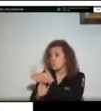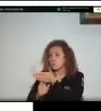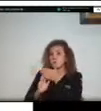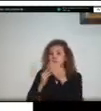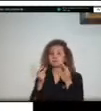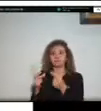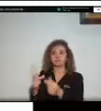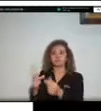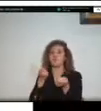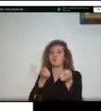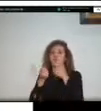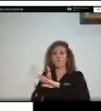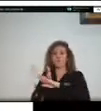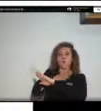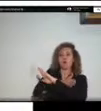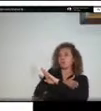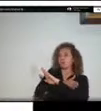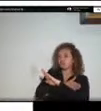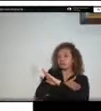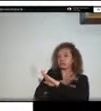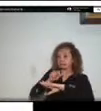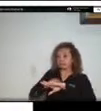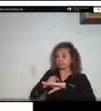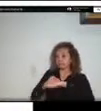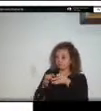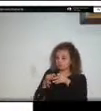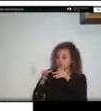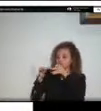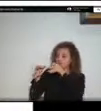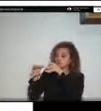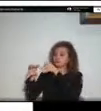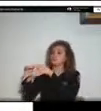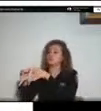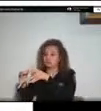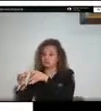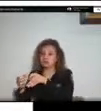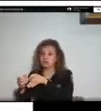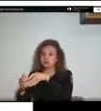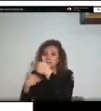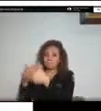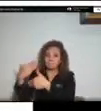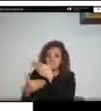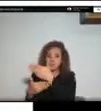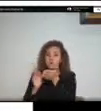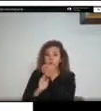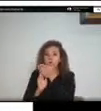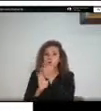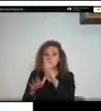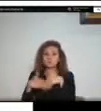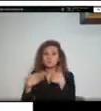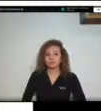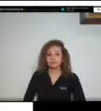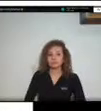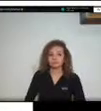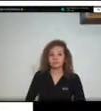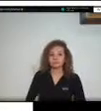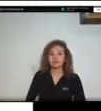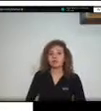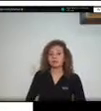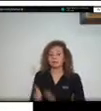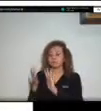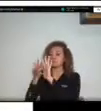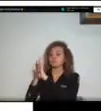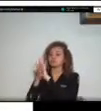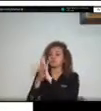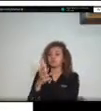cada uno de los eventos entonces la idea la información de los 29 municipios reportados